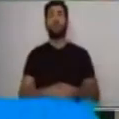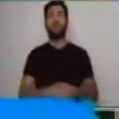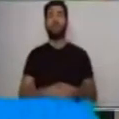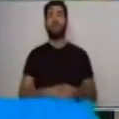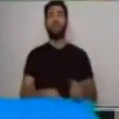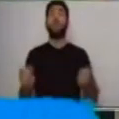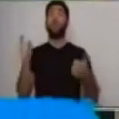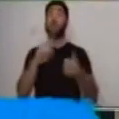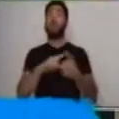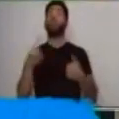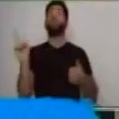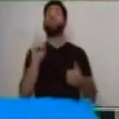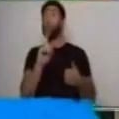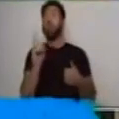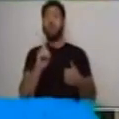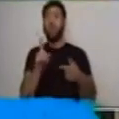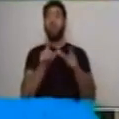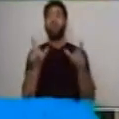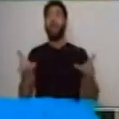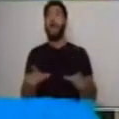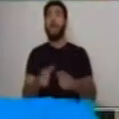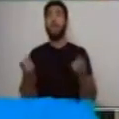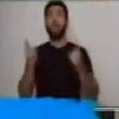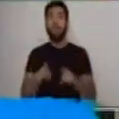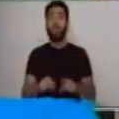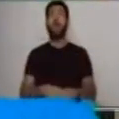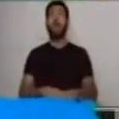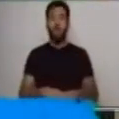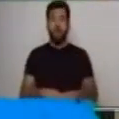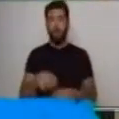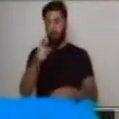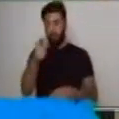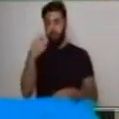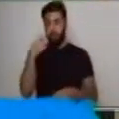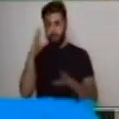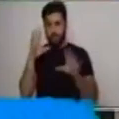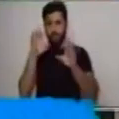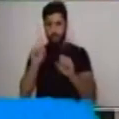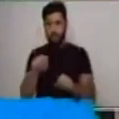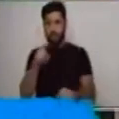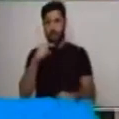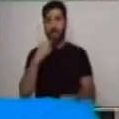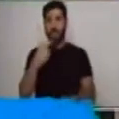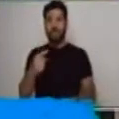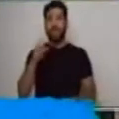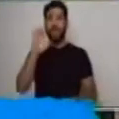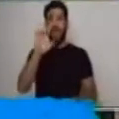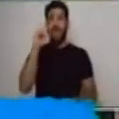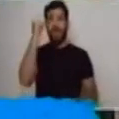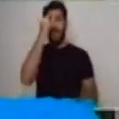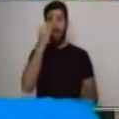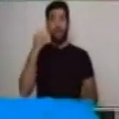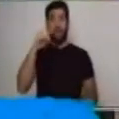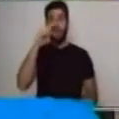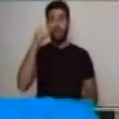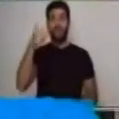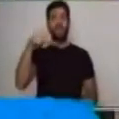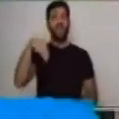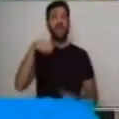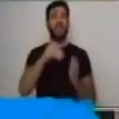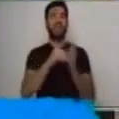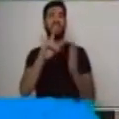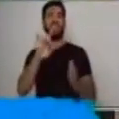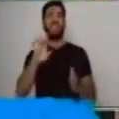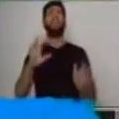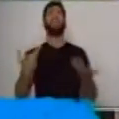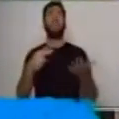¿Dónde se realizan los acontecimientos? Pues claramente en el título dice que es en un estanque.